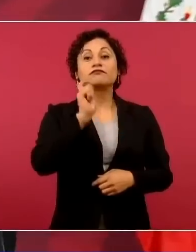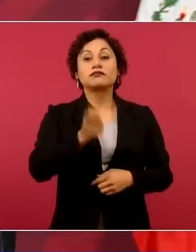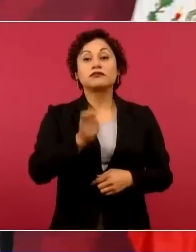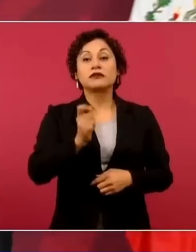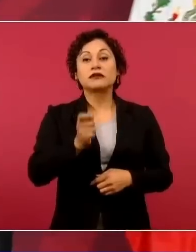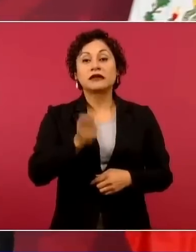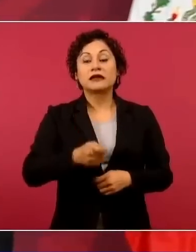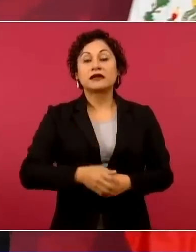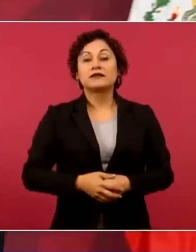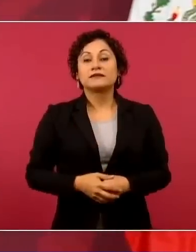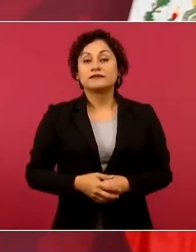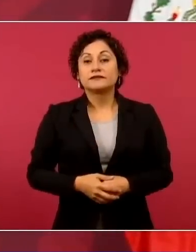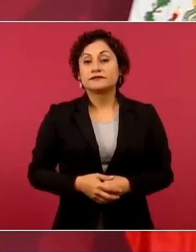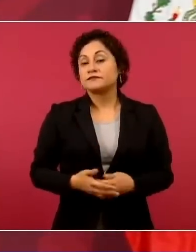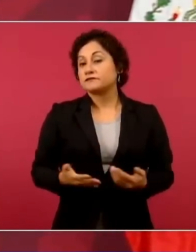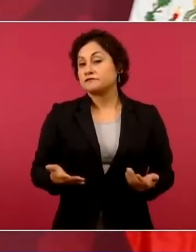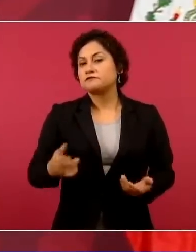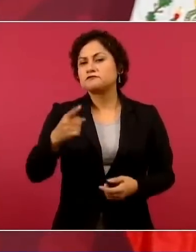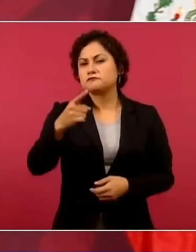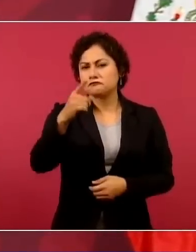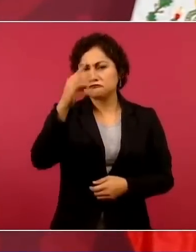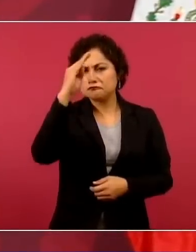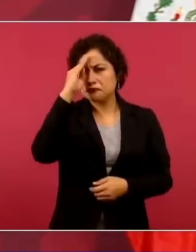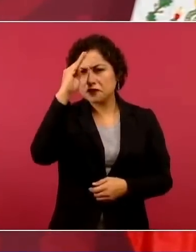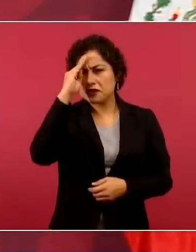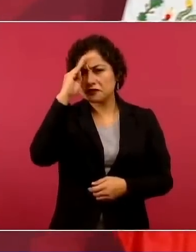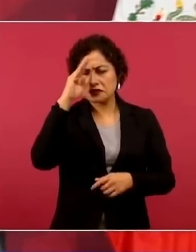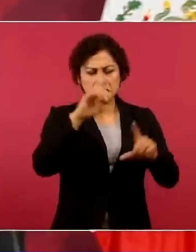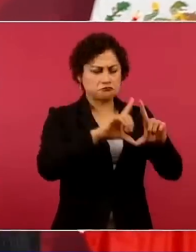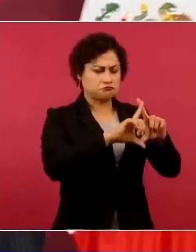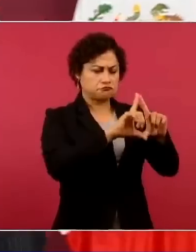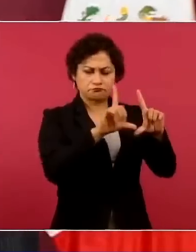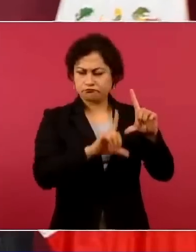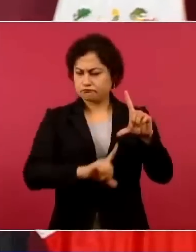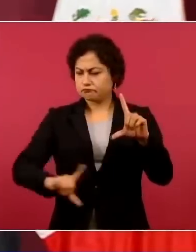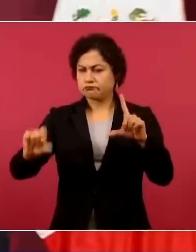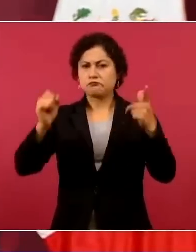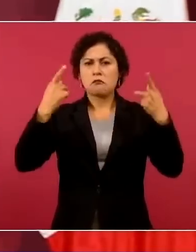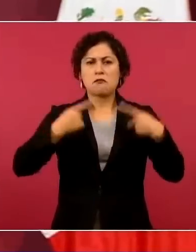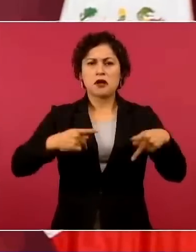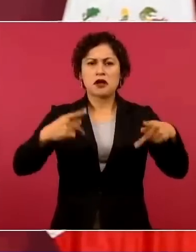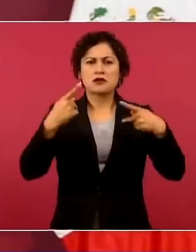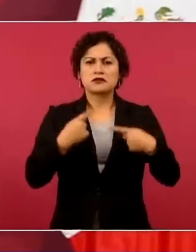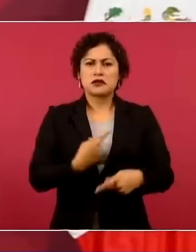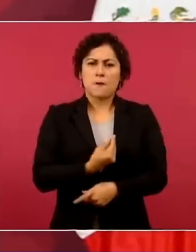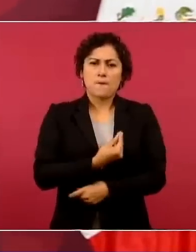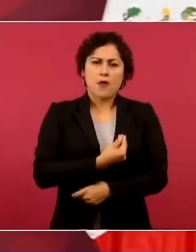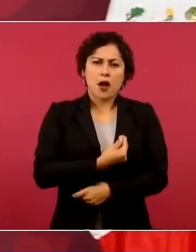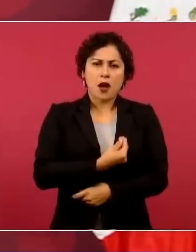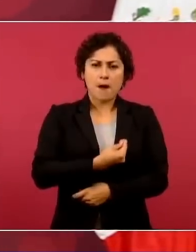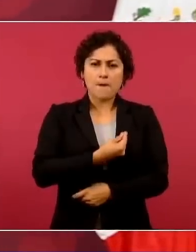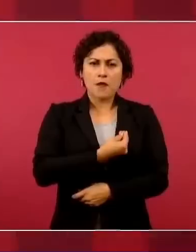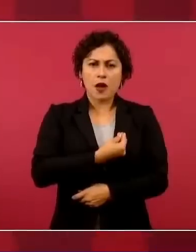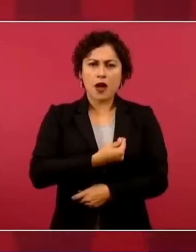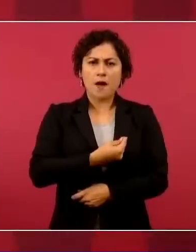pueblo que resiste toda una campaña de desprestigio,